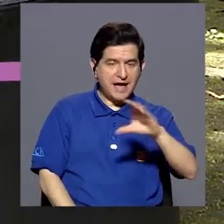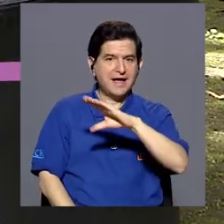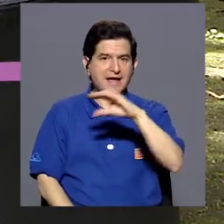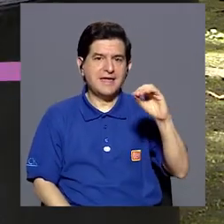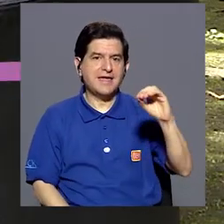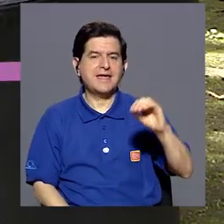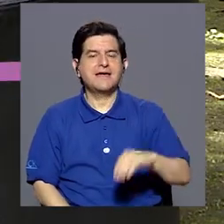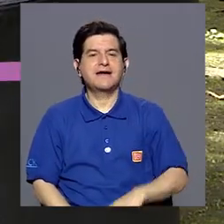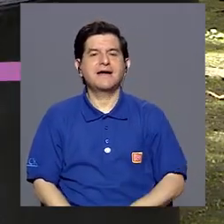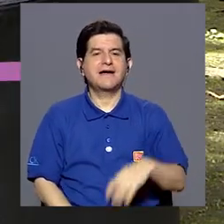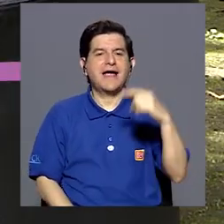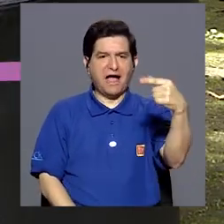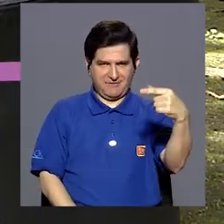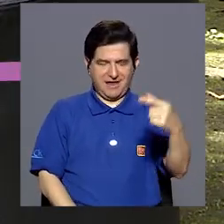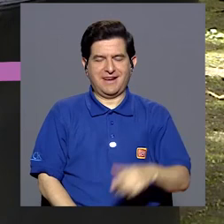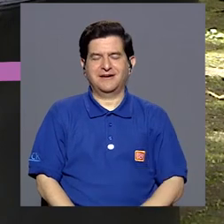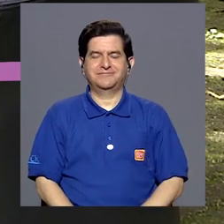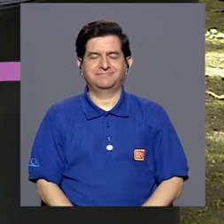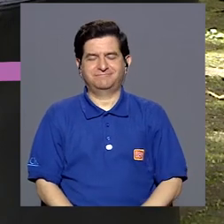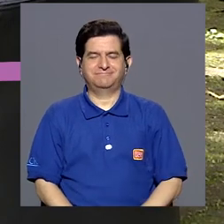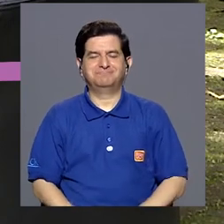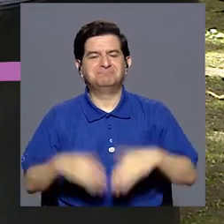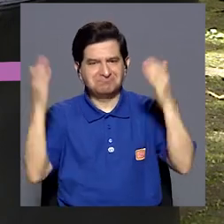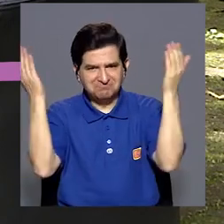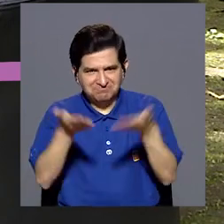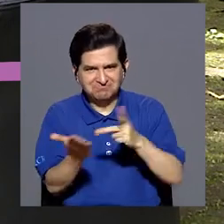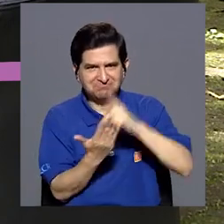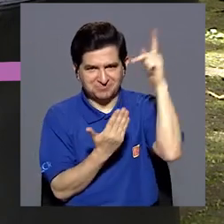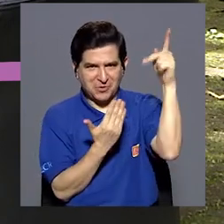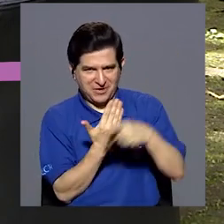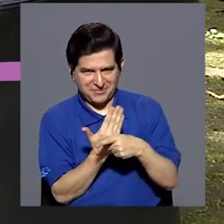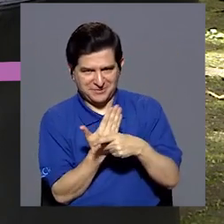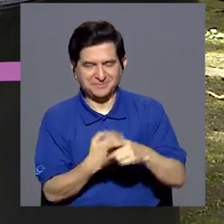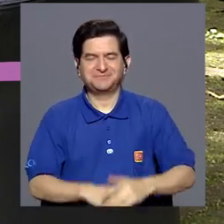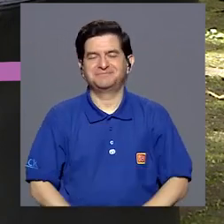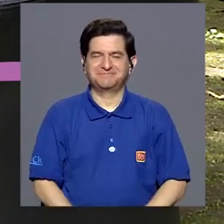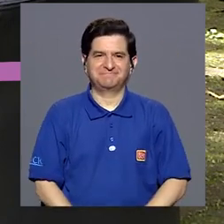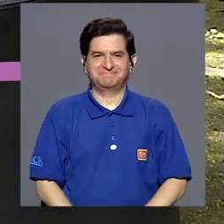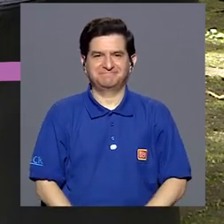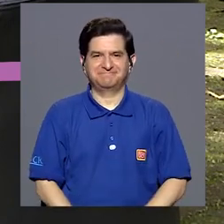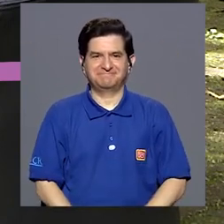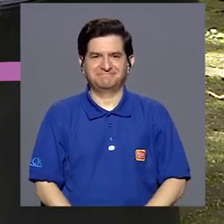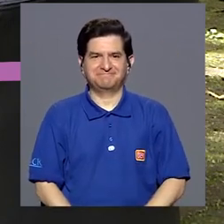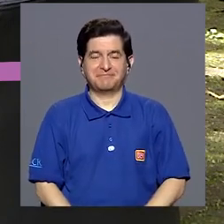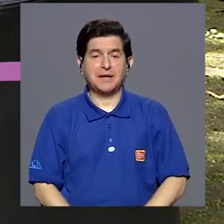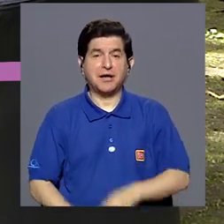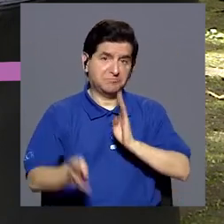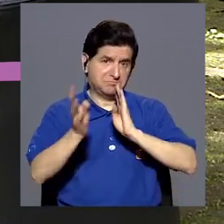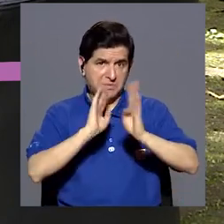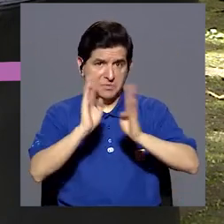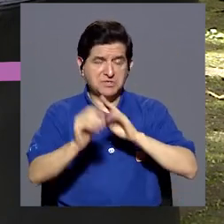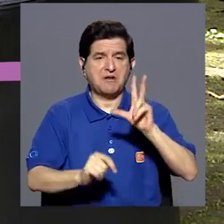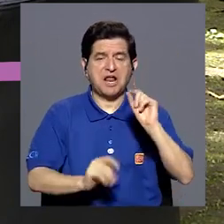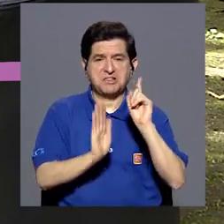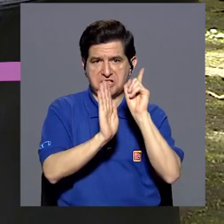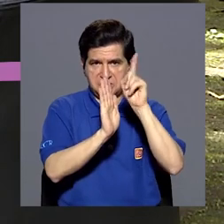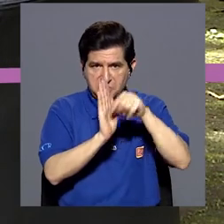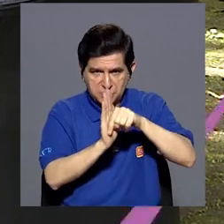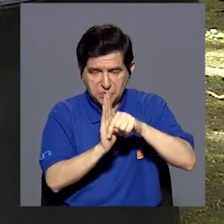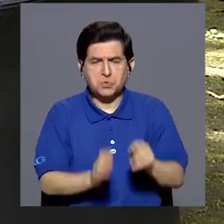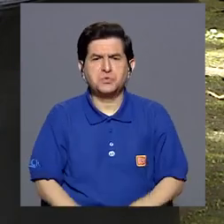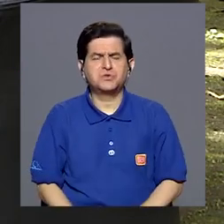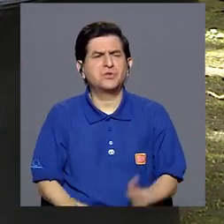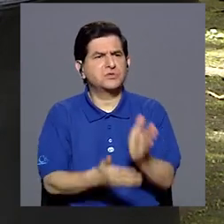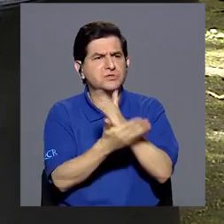y Gabriela. Mucho gusto. Bienvenidas al programa y, pues, este, vamos a conversar en estos 30